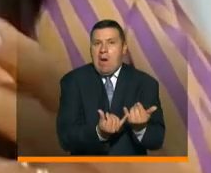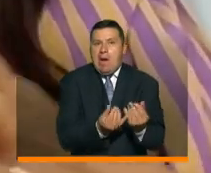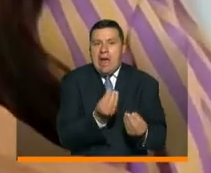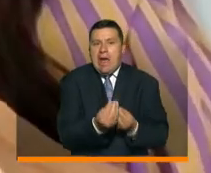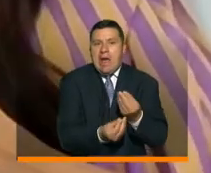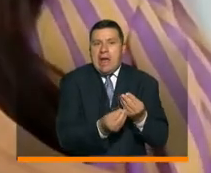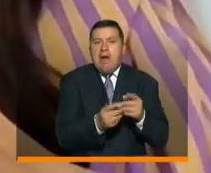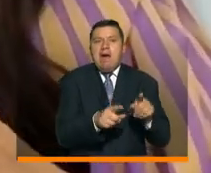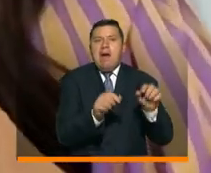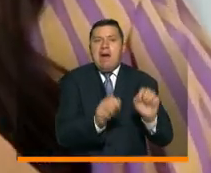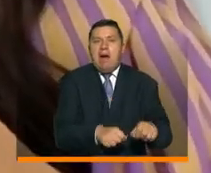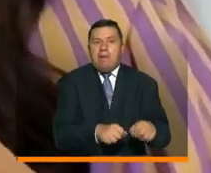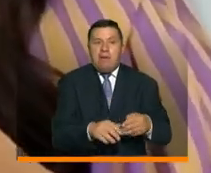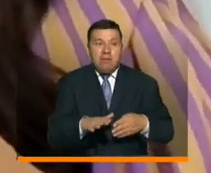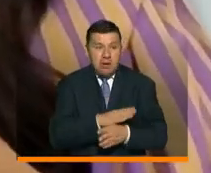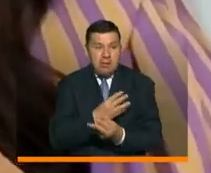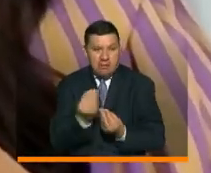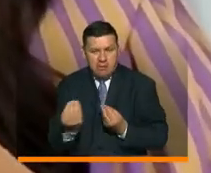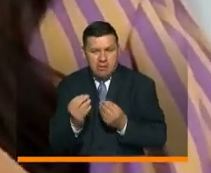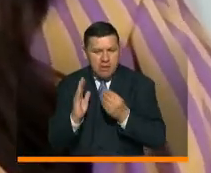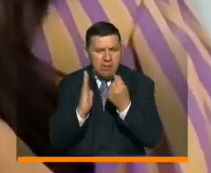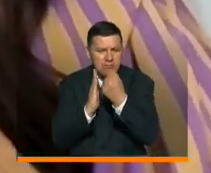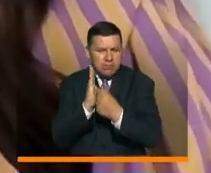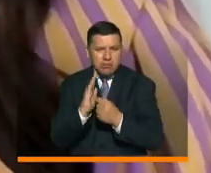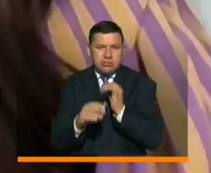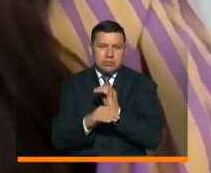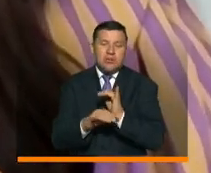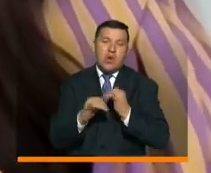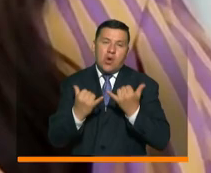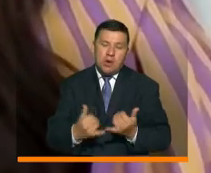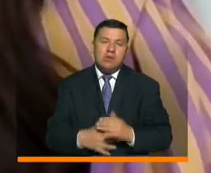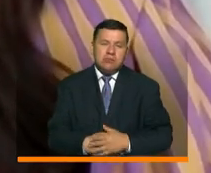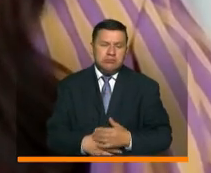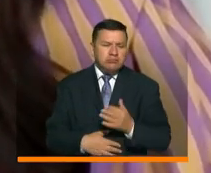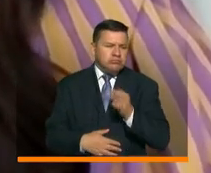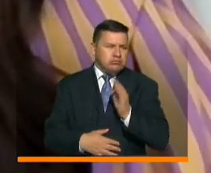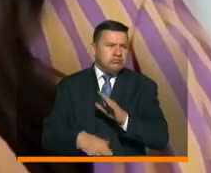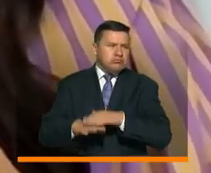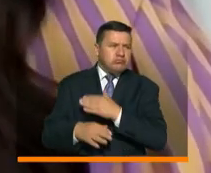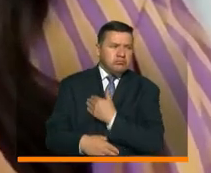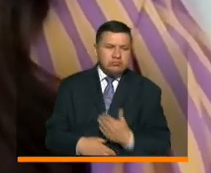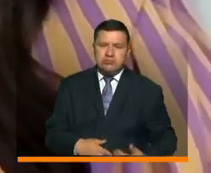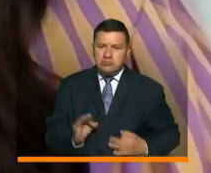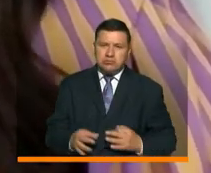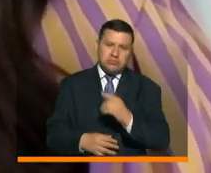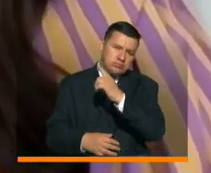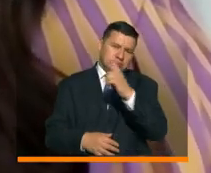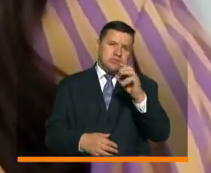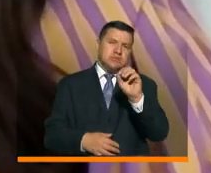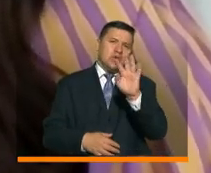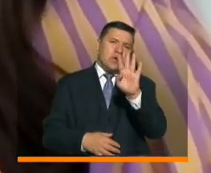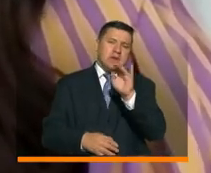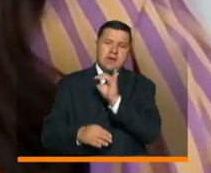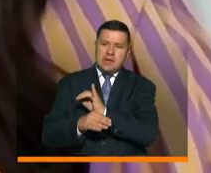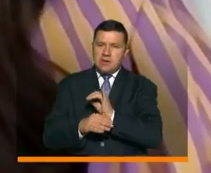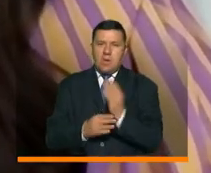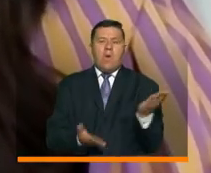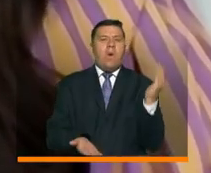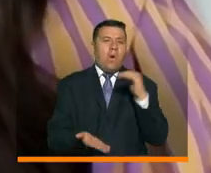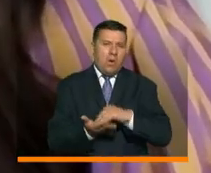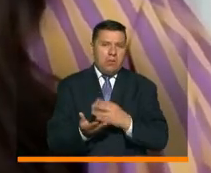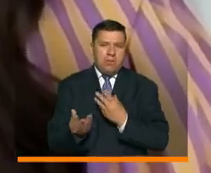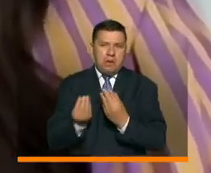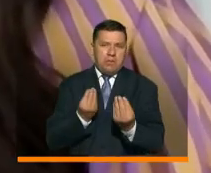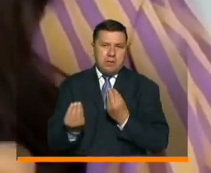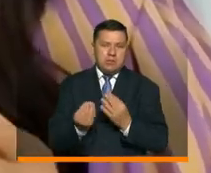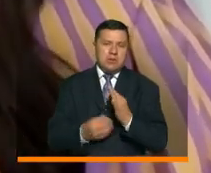realizando el aval para ese regreso de cada una de las instituciones. Hoy tenemos, señor presidente, 104 instituciones que han regresado con